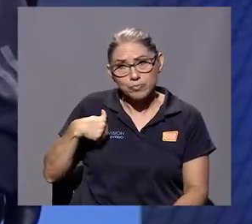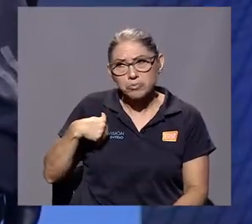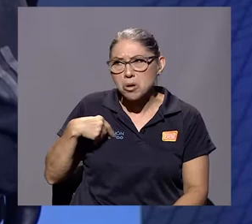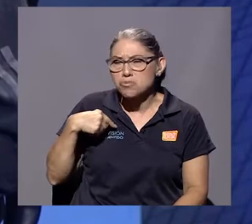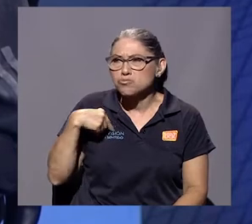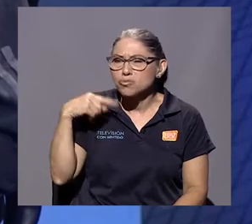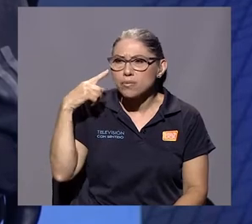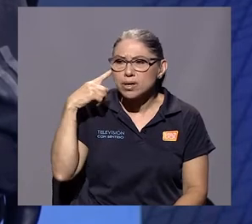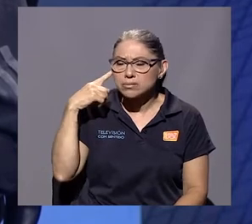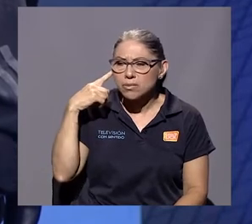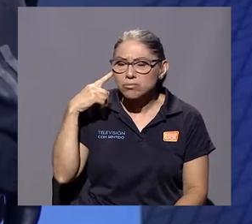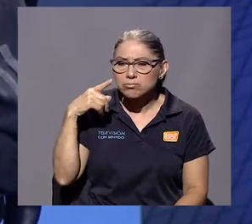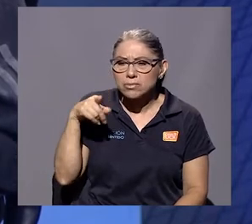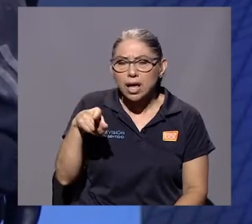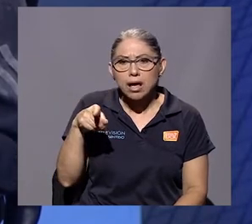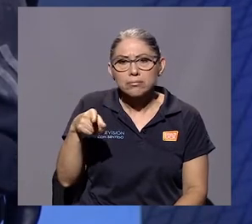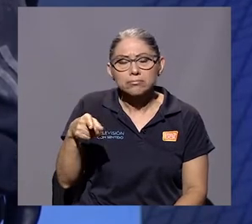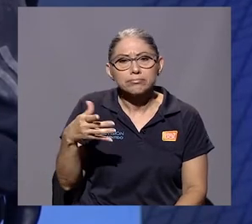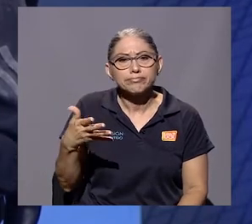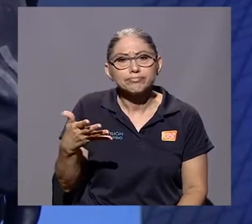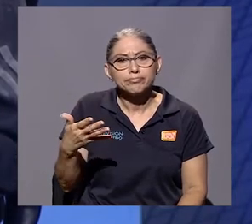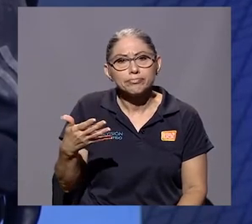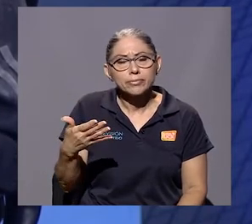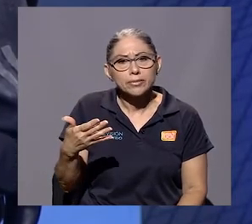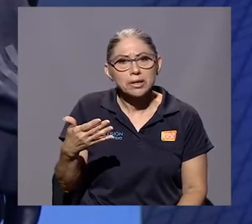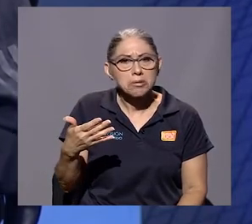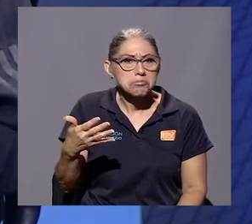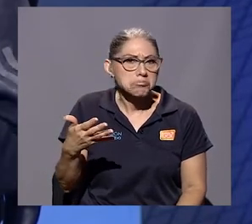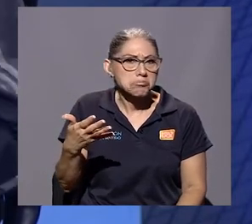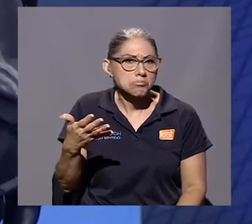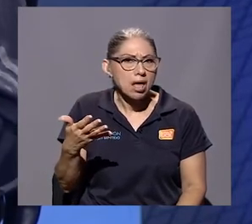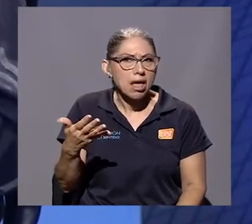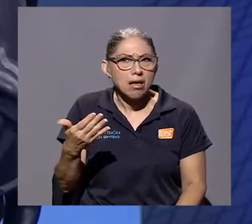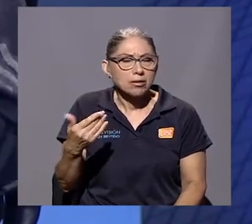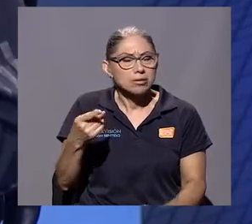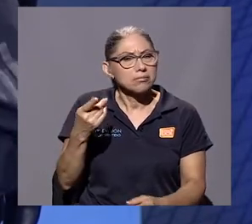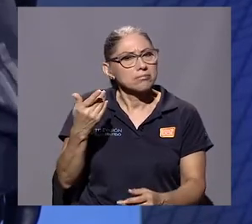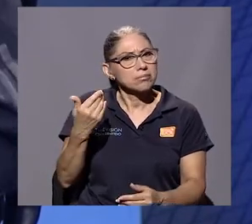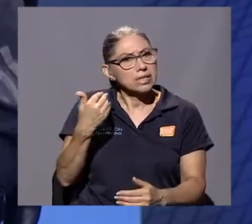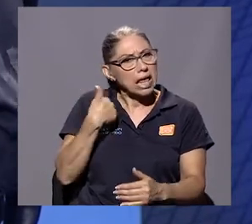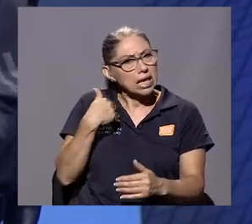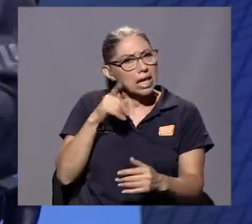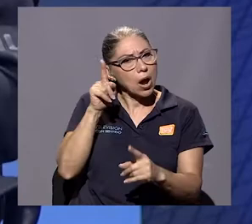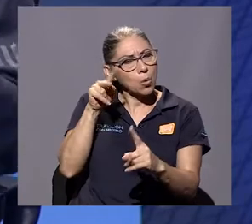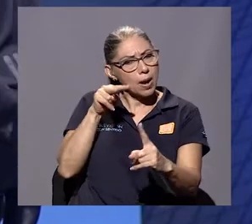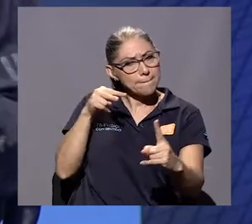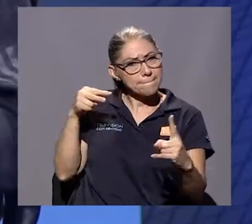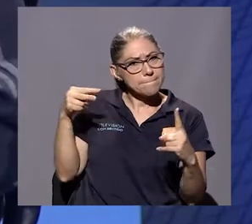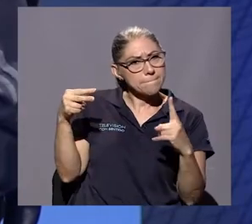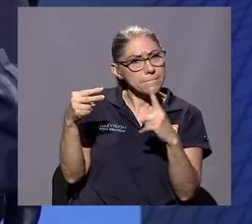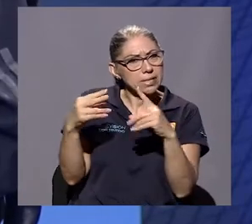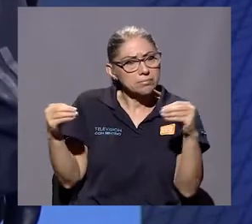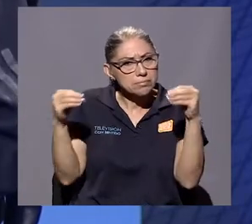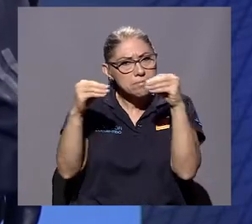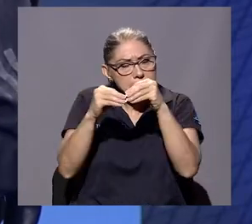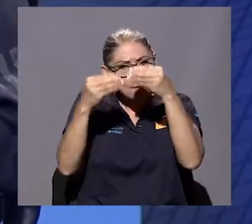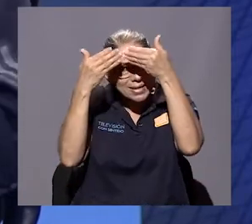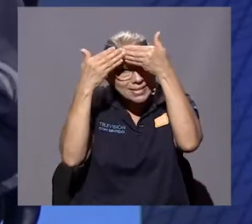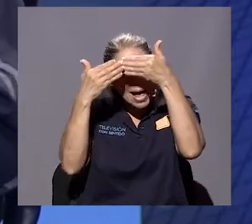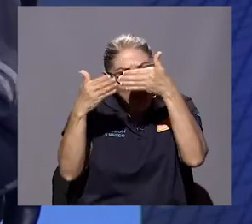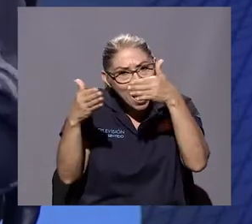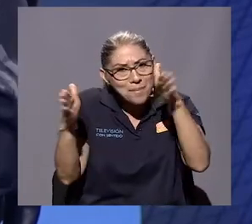yo pienso que digamos una visión de las cosas bastante más amplia que